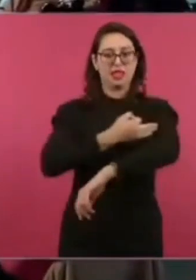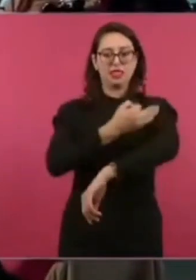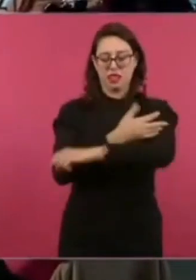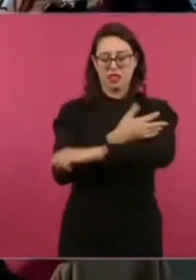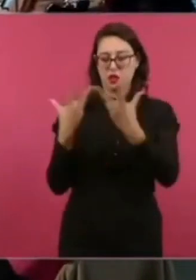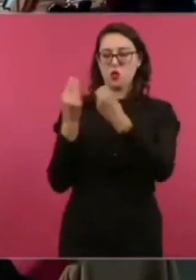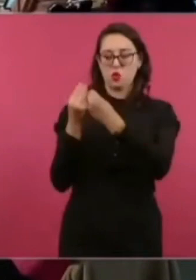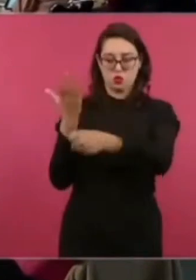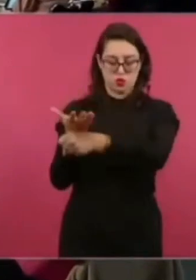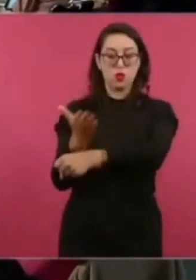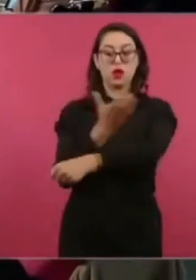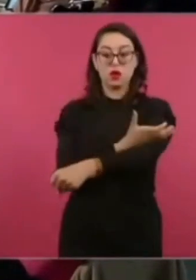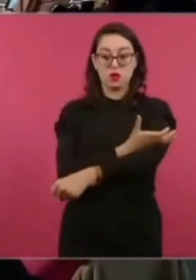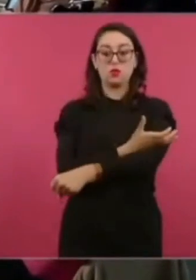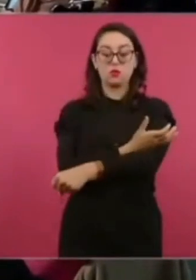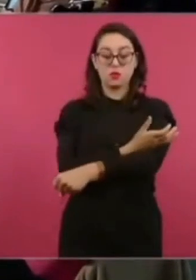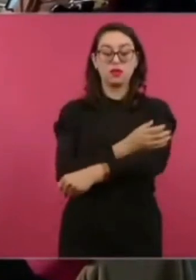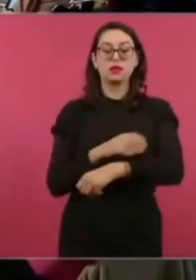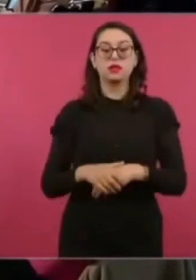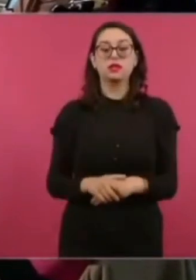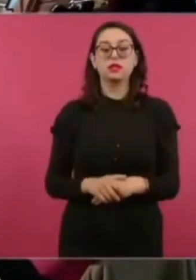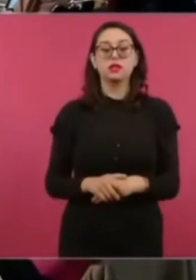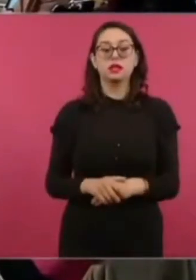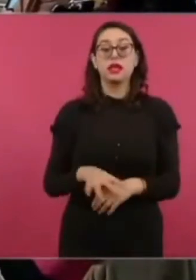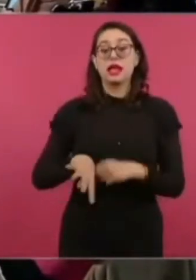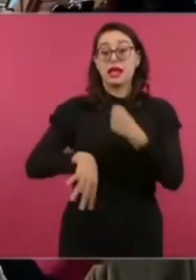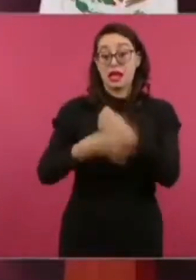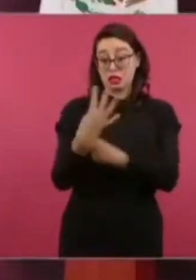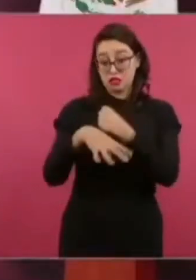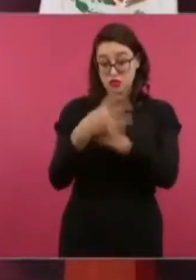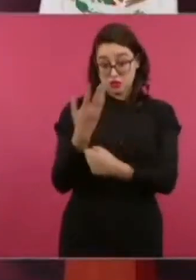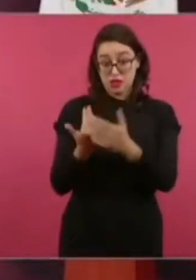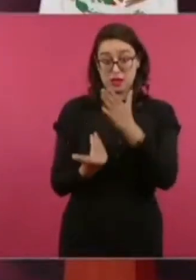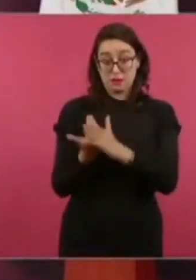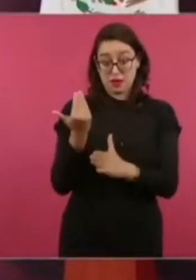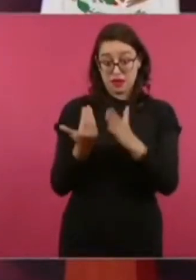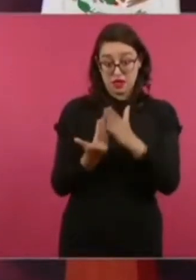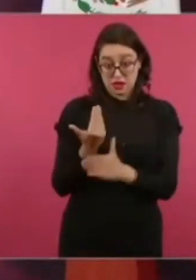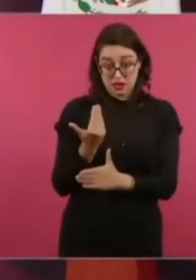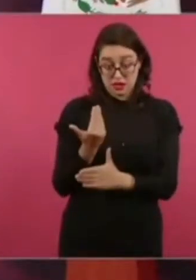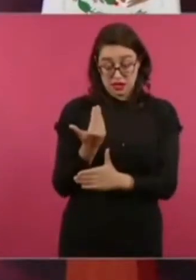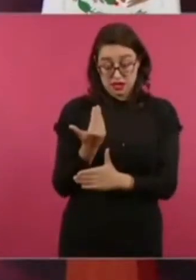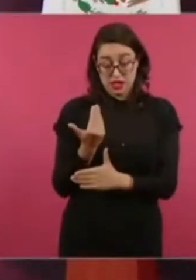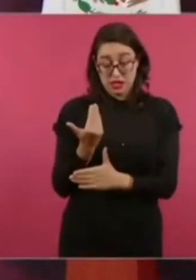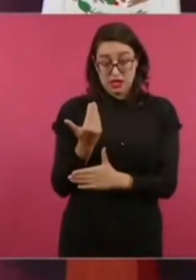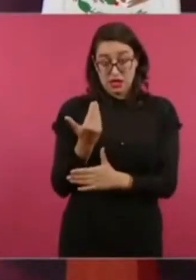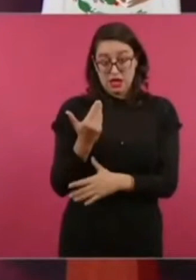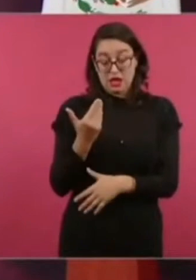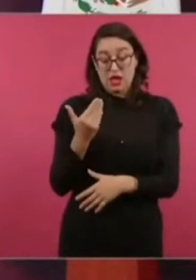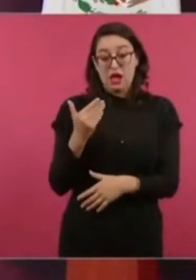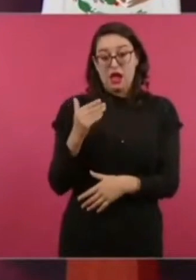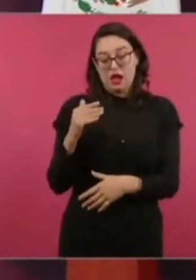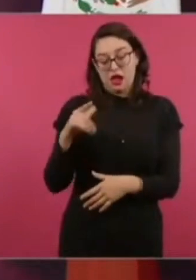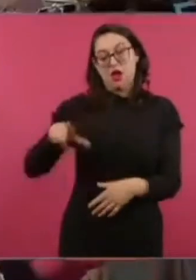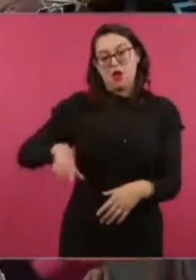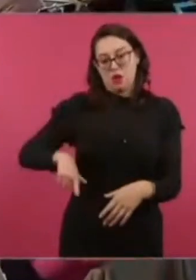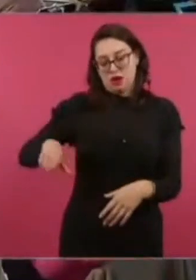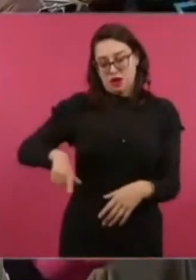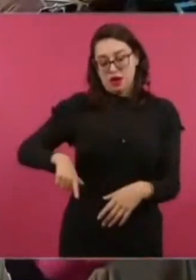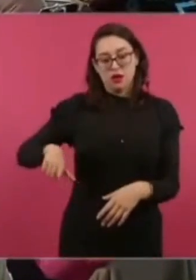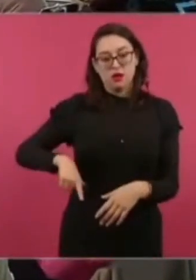el 14 por la mañana, con el gobernador Alfredo del Mazo,